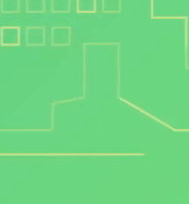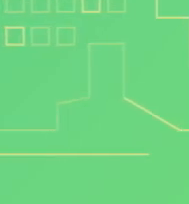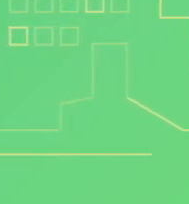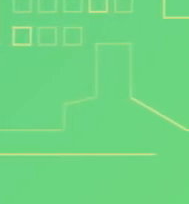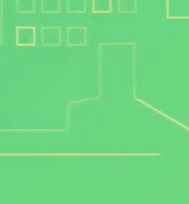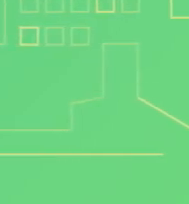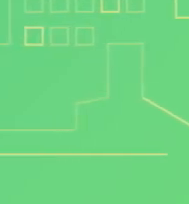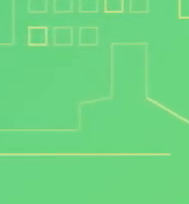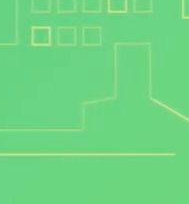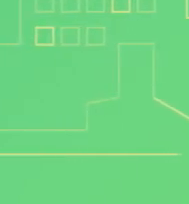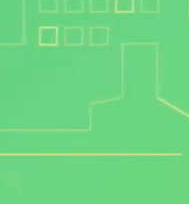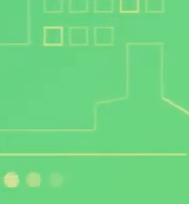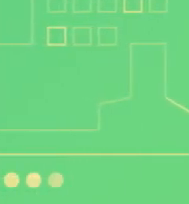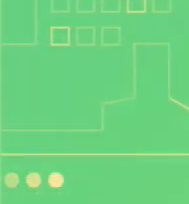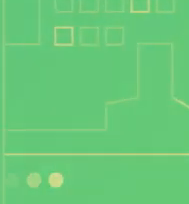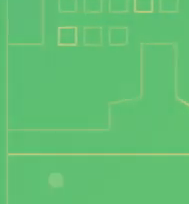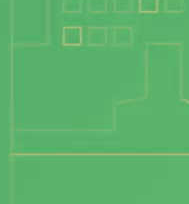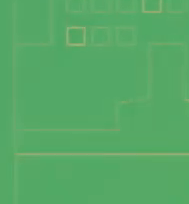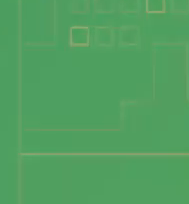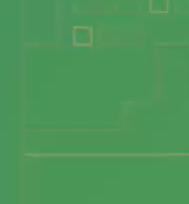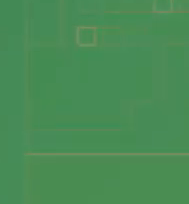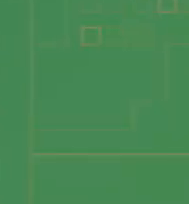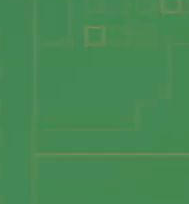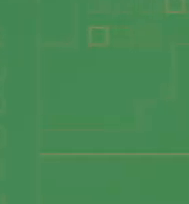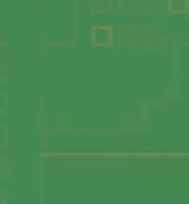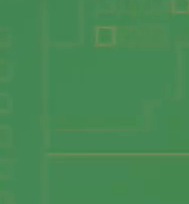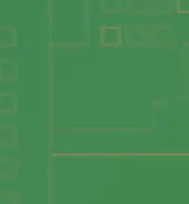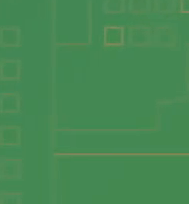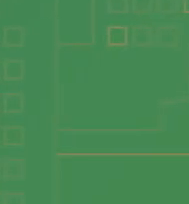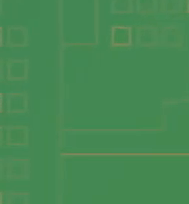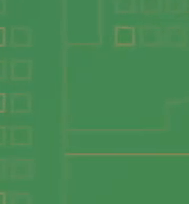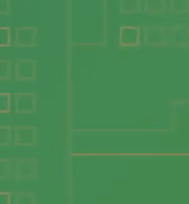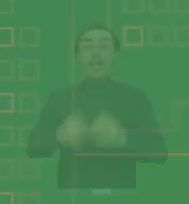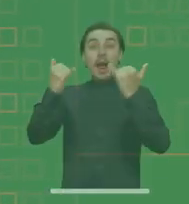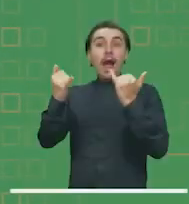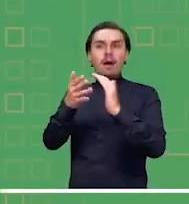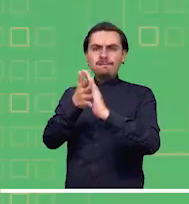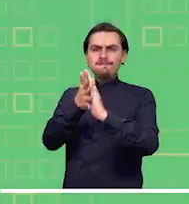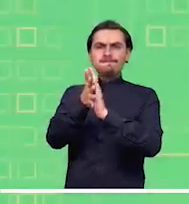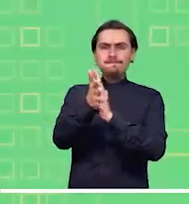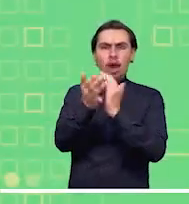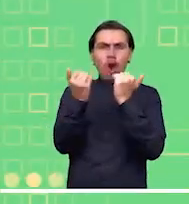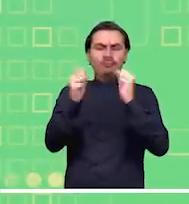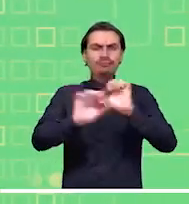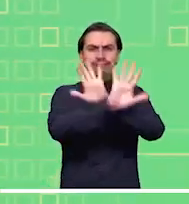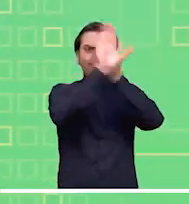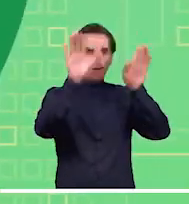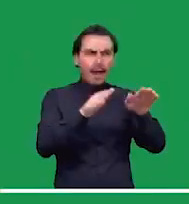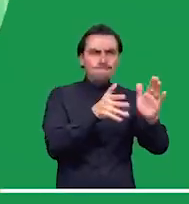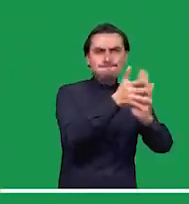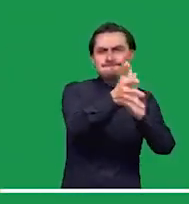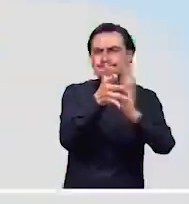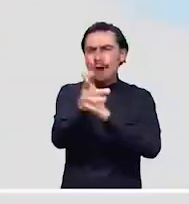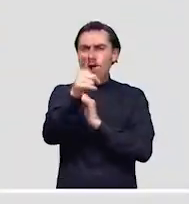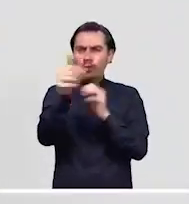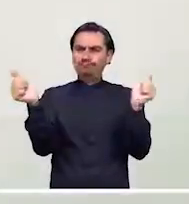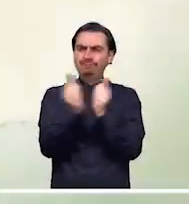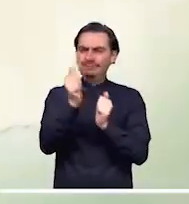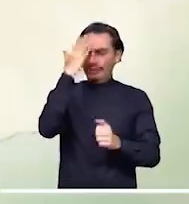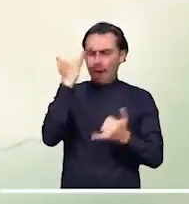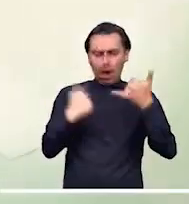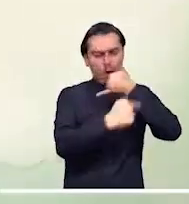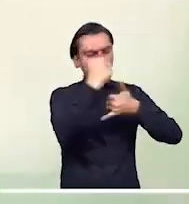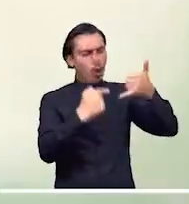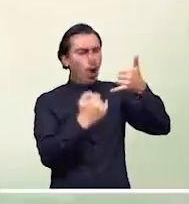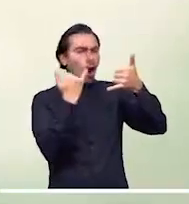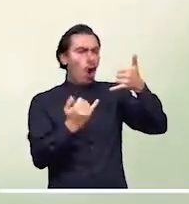Buenos días y bienvenidos al pronóstico meteorológico para la mañana de hoy sábado en Colombia. La abundante